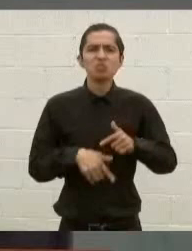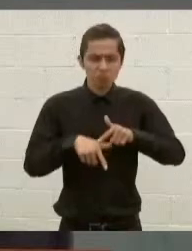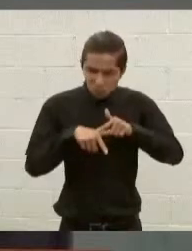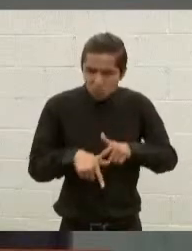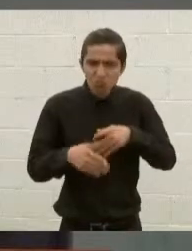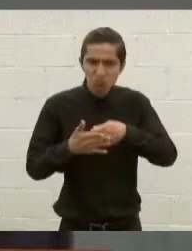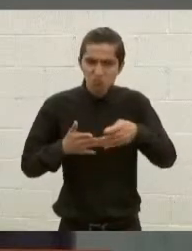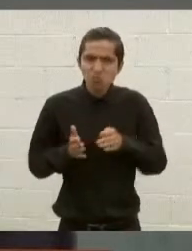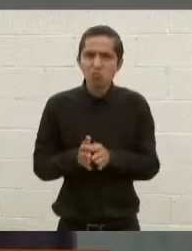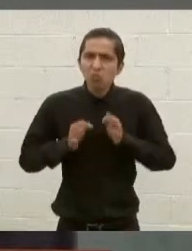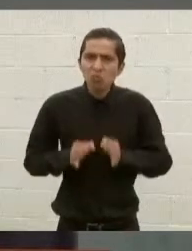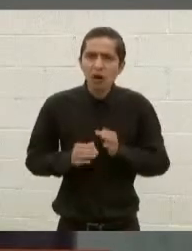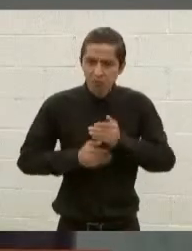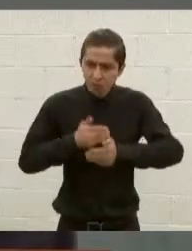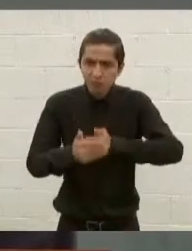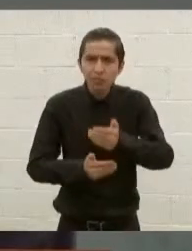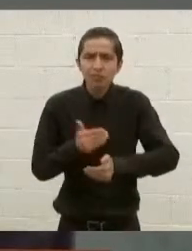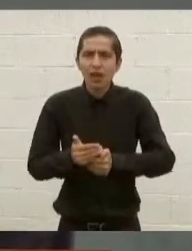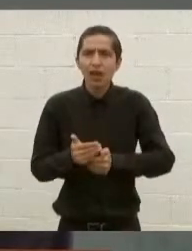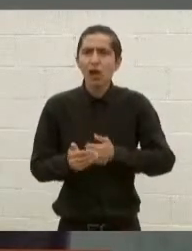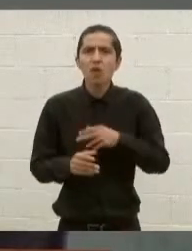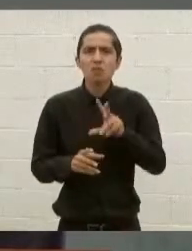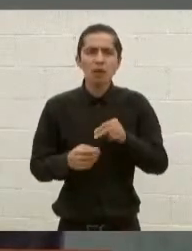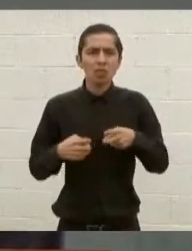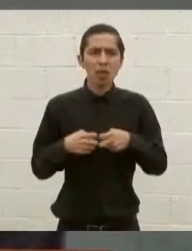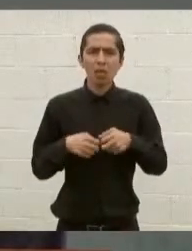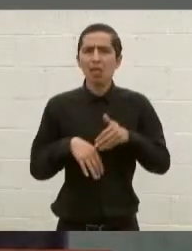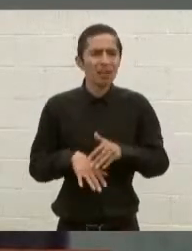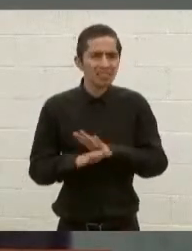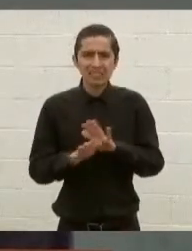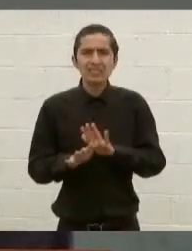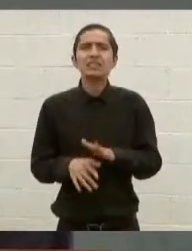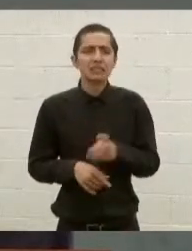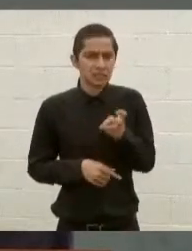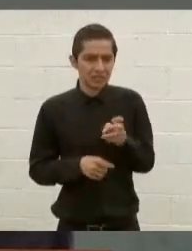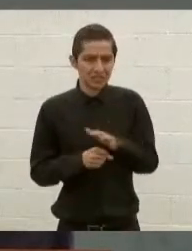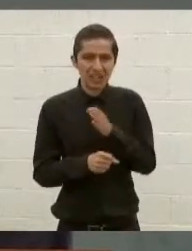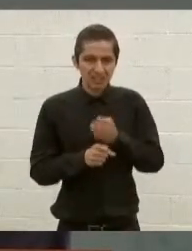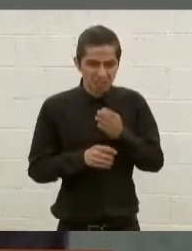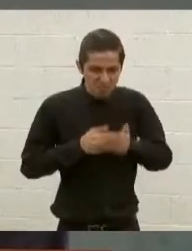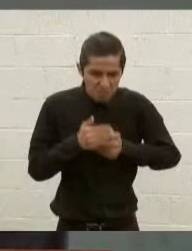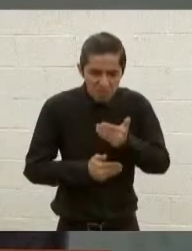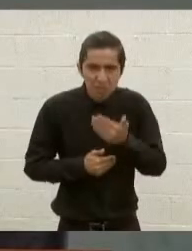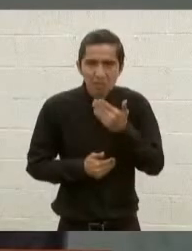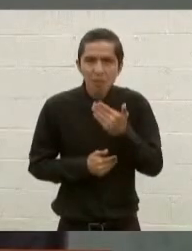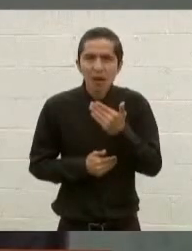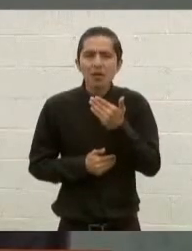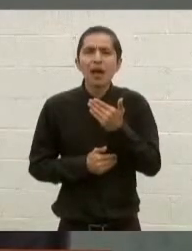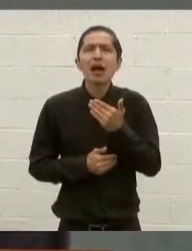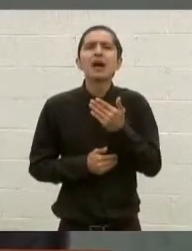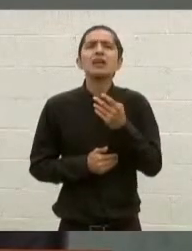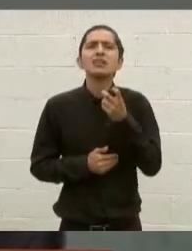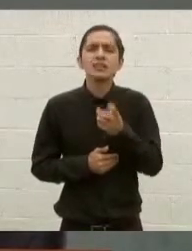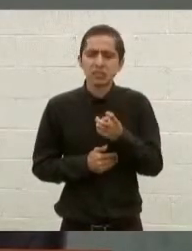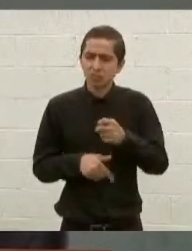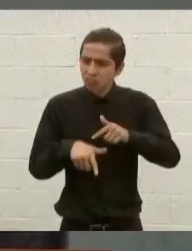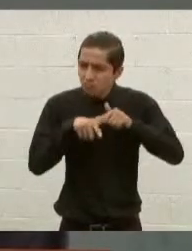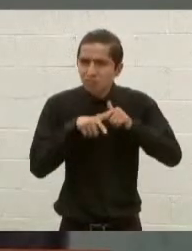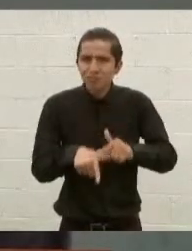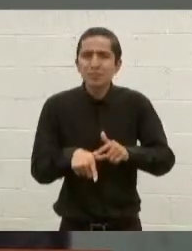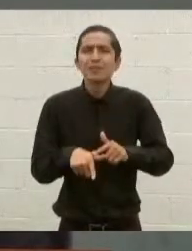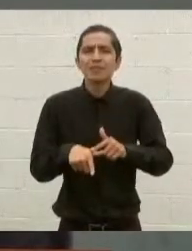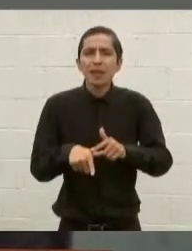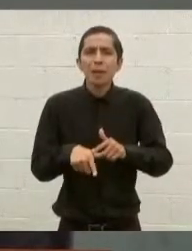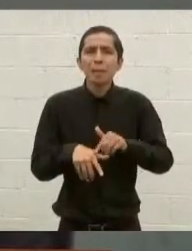firmeza, pero sin estridencia. La eficacia de esta lucha continuará basada más